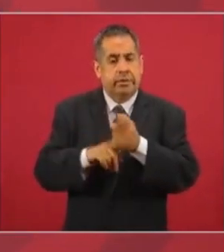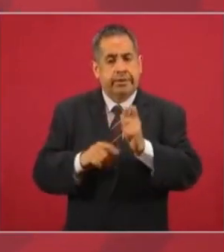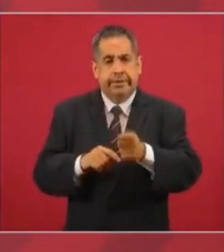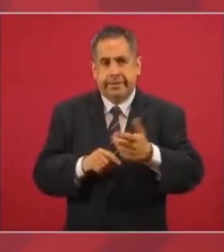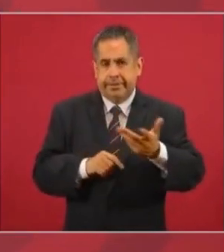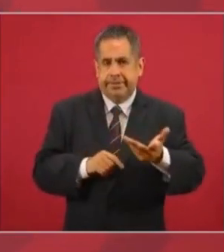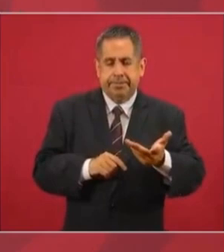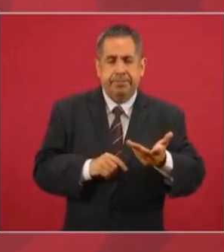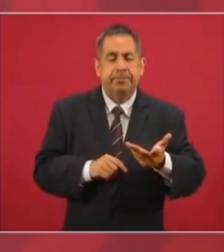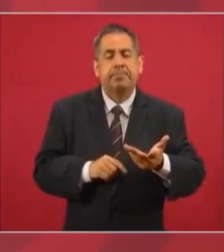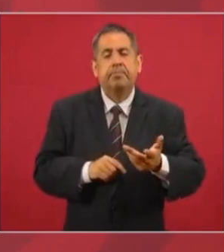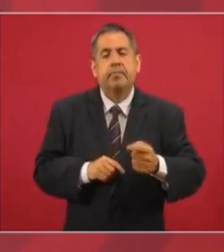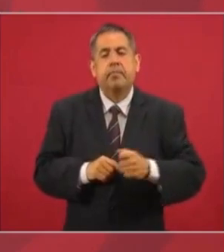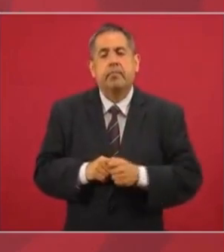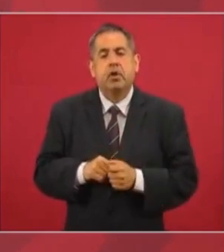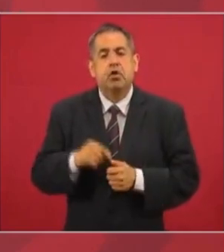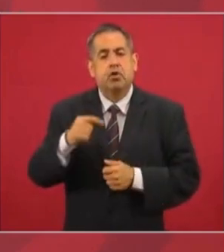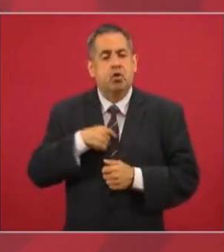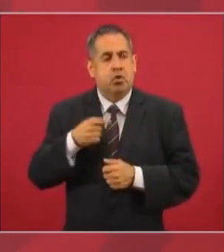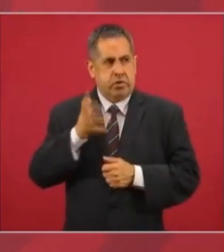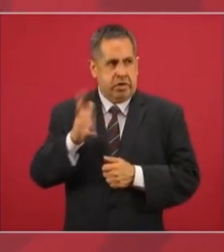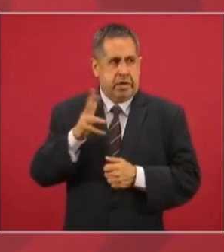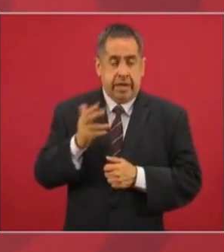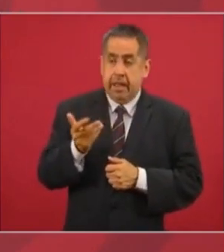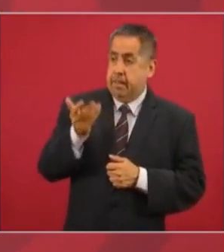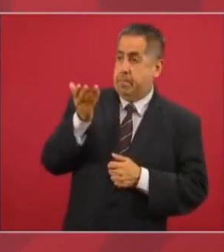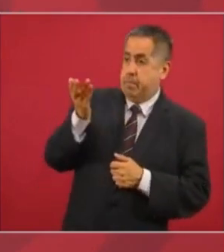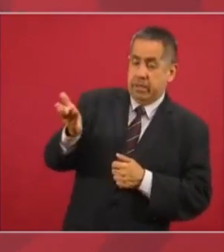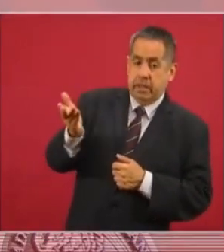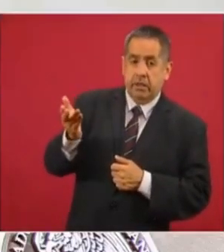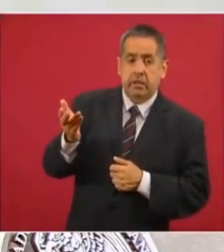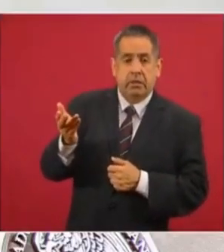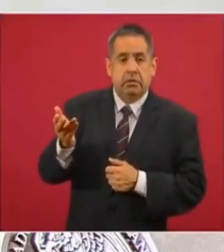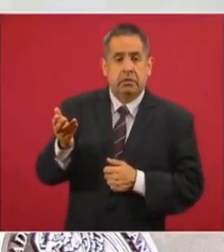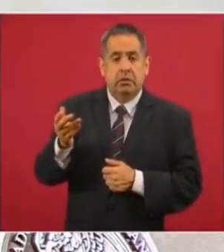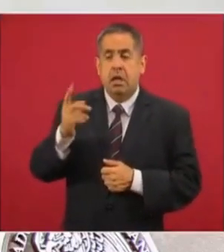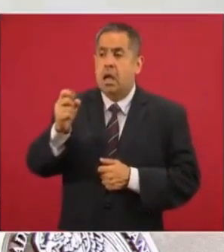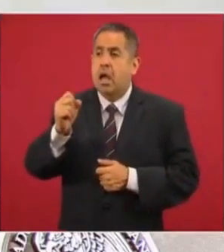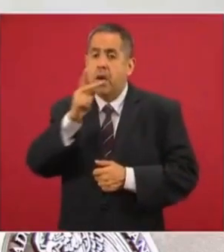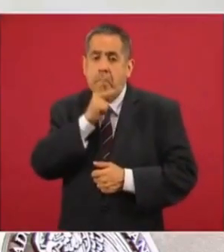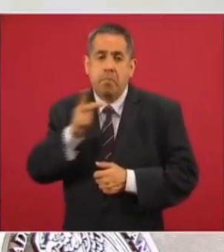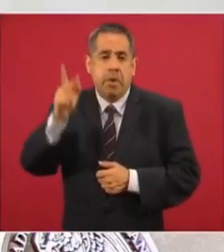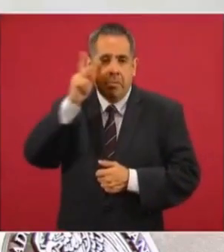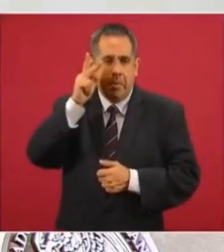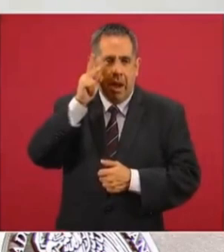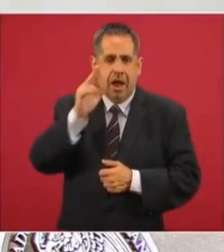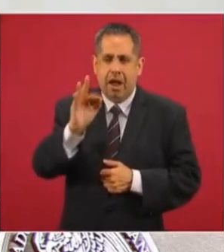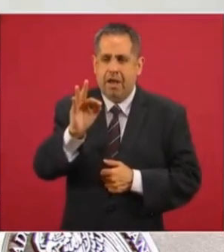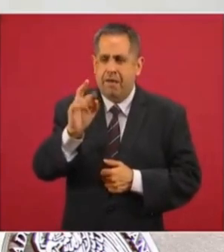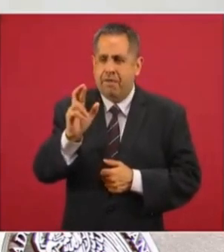la solicitud que hemos hecho al Papa Francisco.